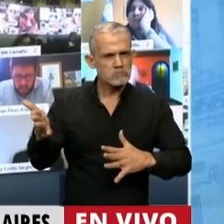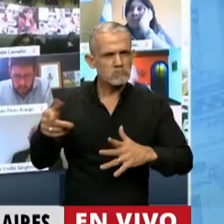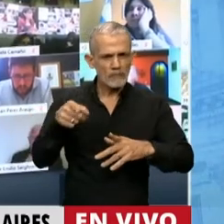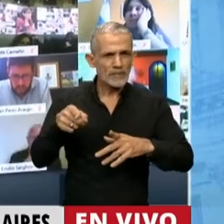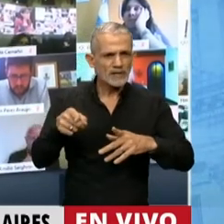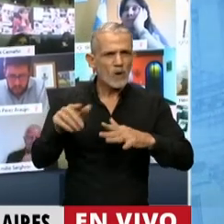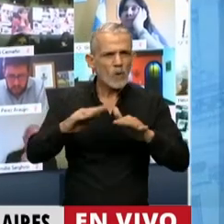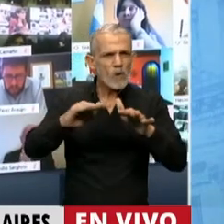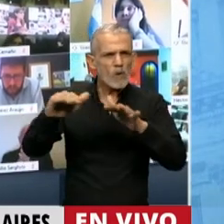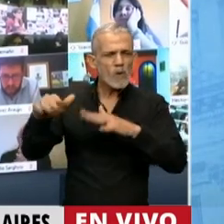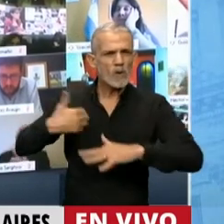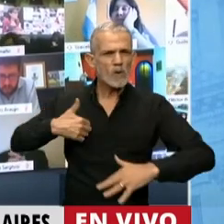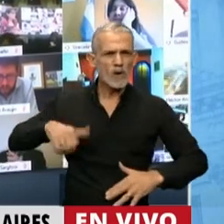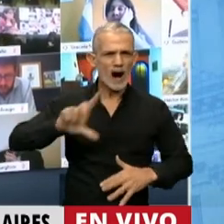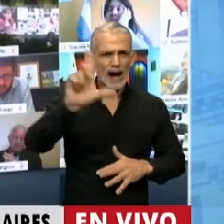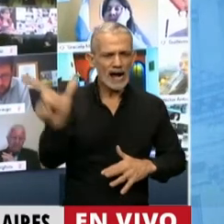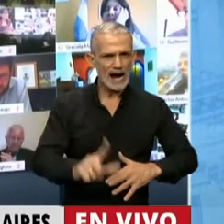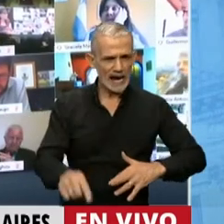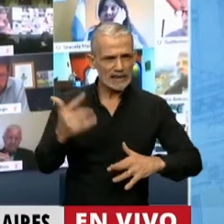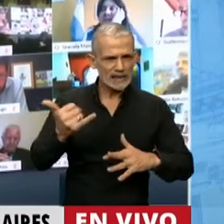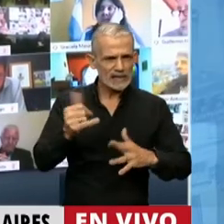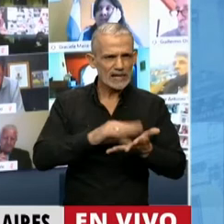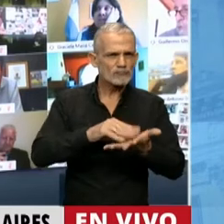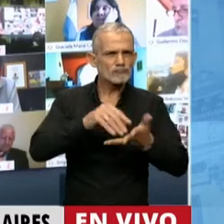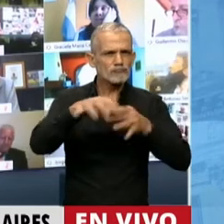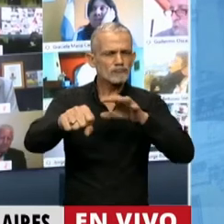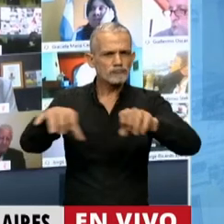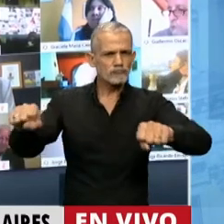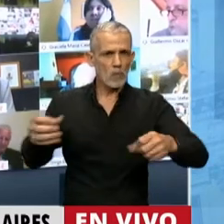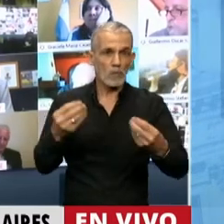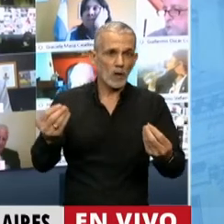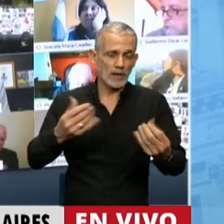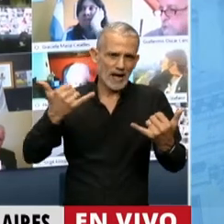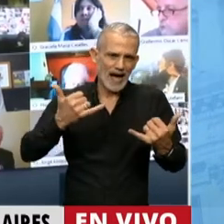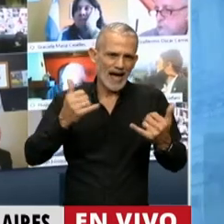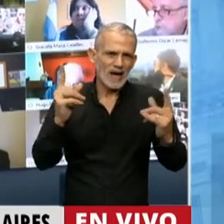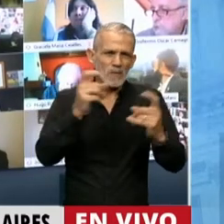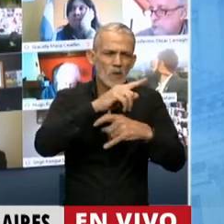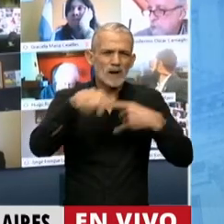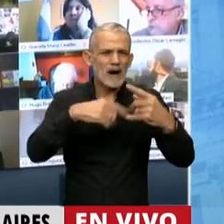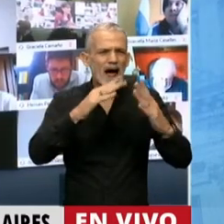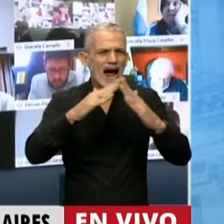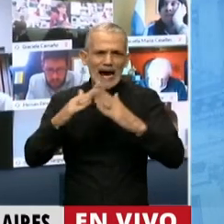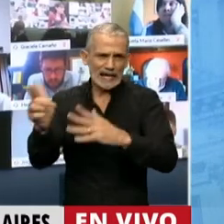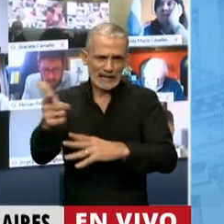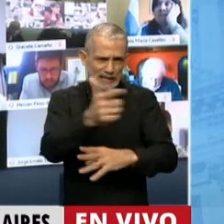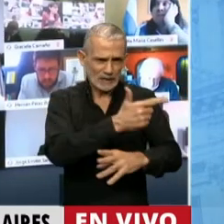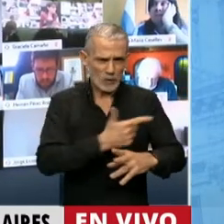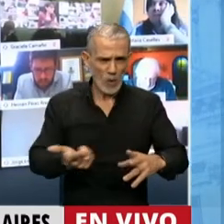en todo el país, porque la situación de la crisis habitacional es absolutamente